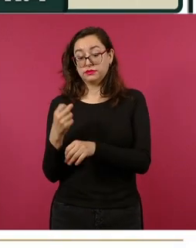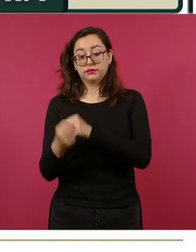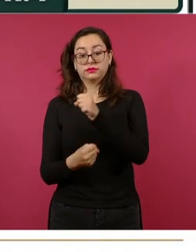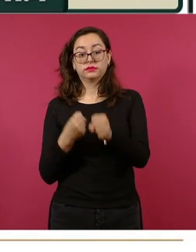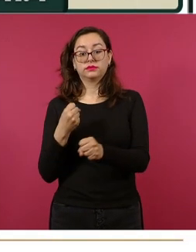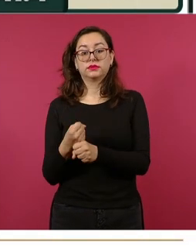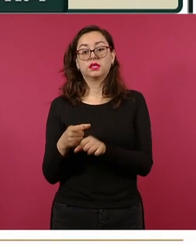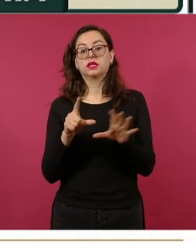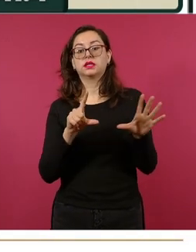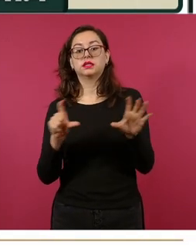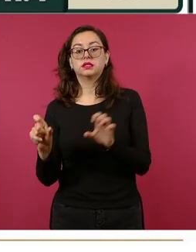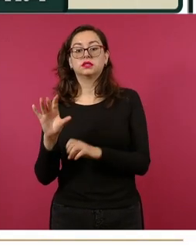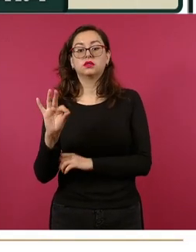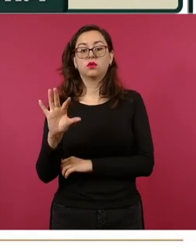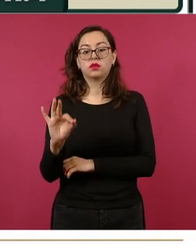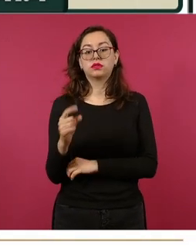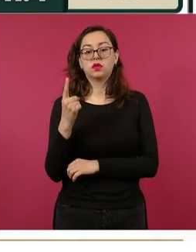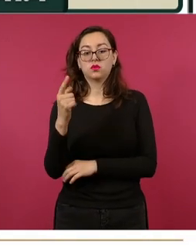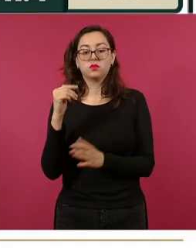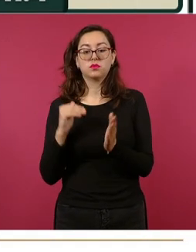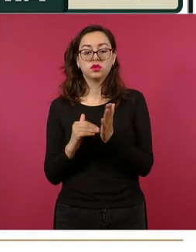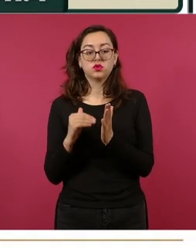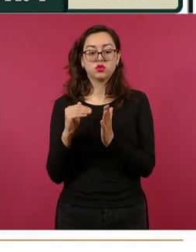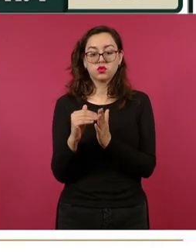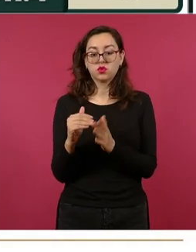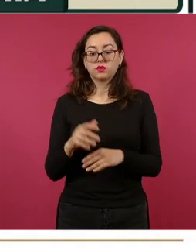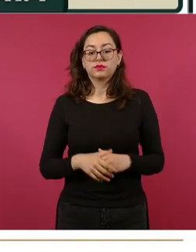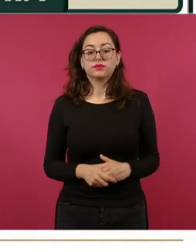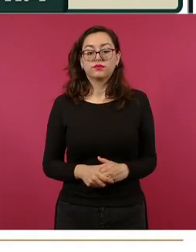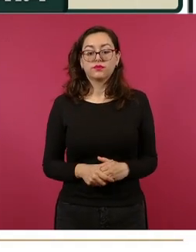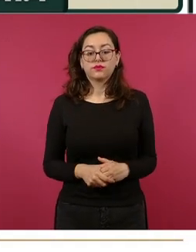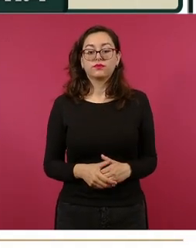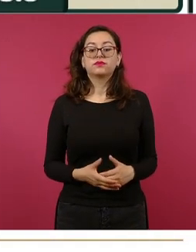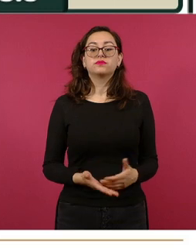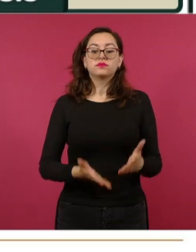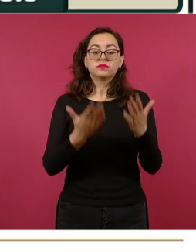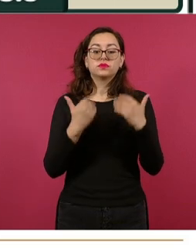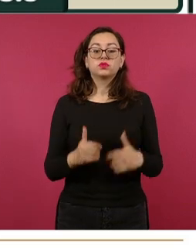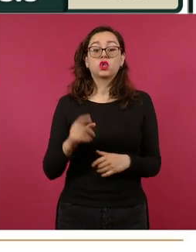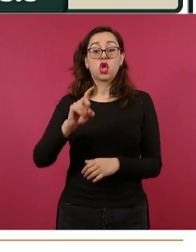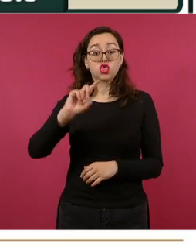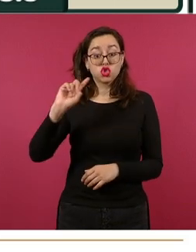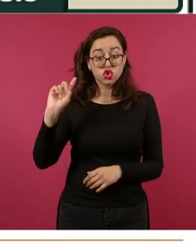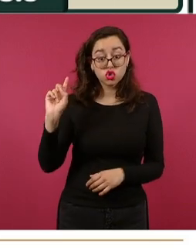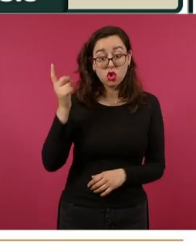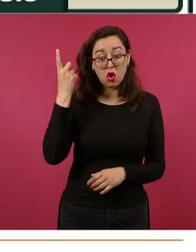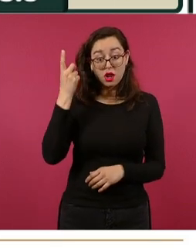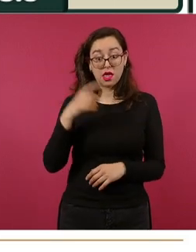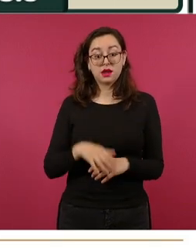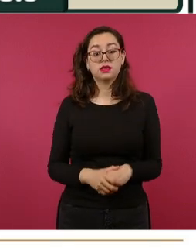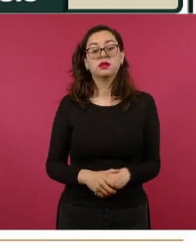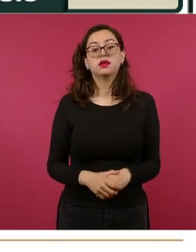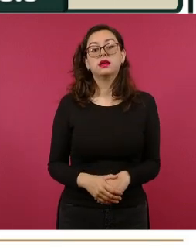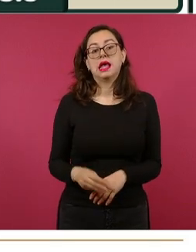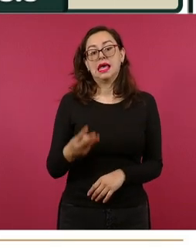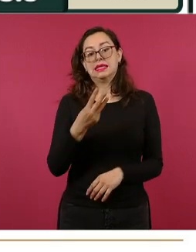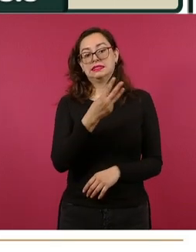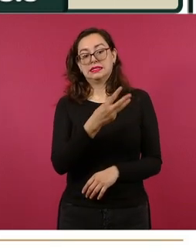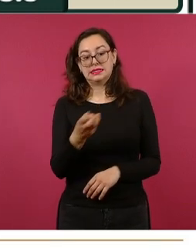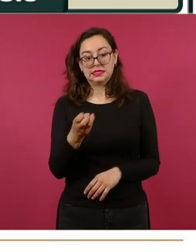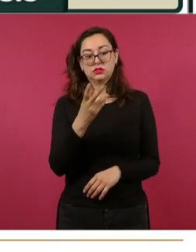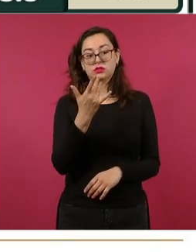741 millones de pesos. En lo que se refiere a dólares americanos, 357 mil